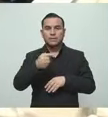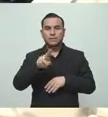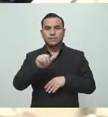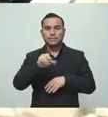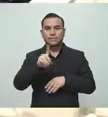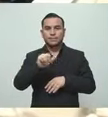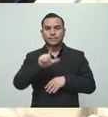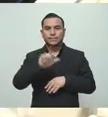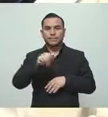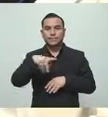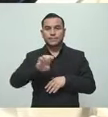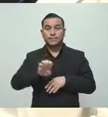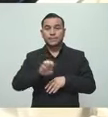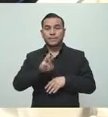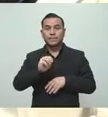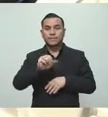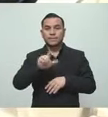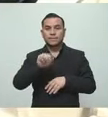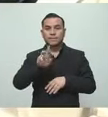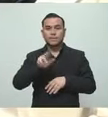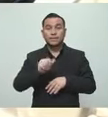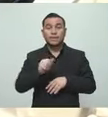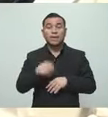comente también un poco.